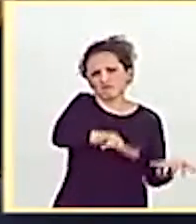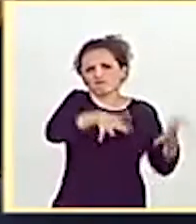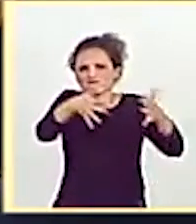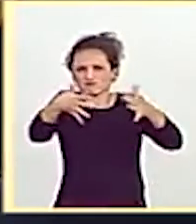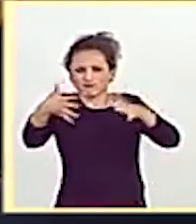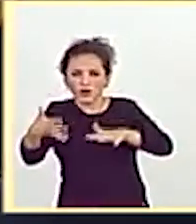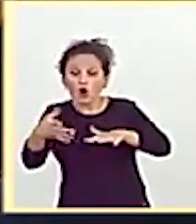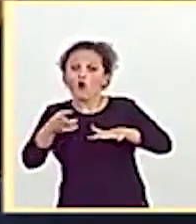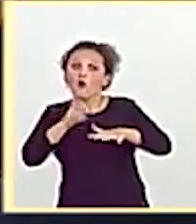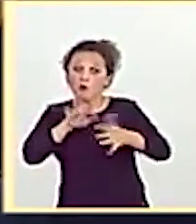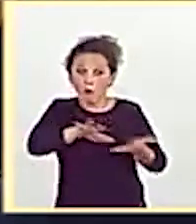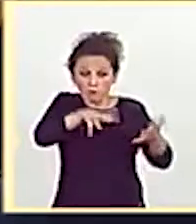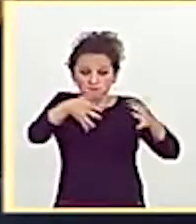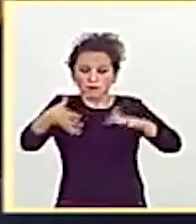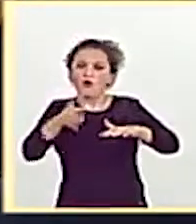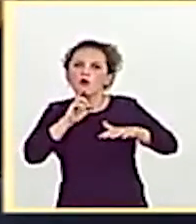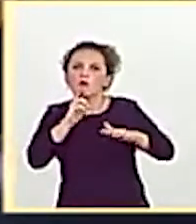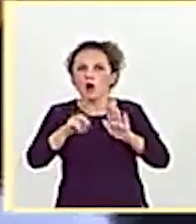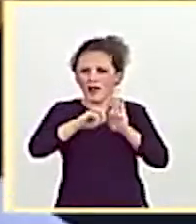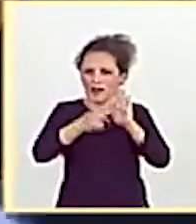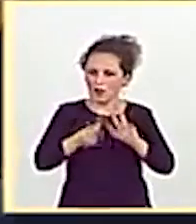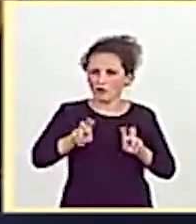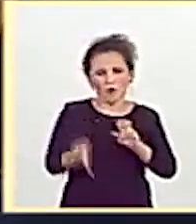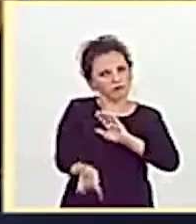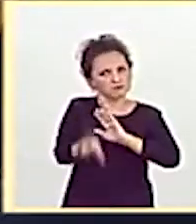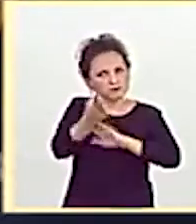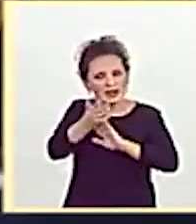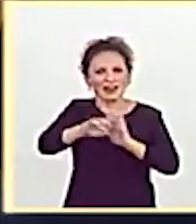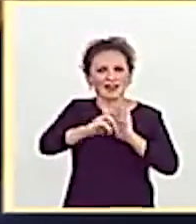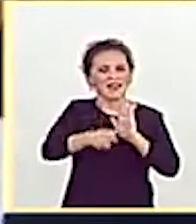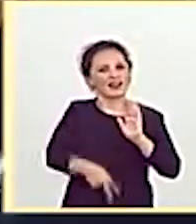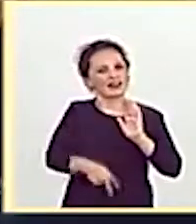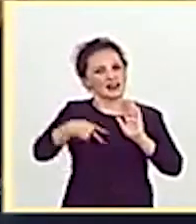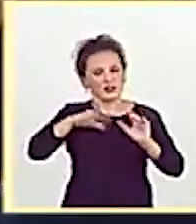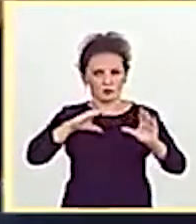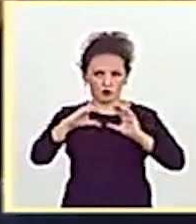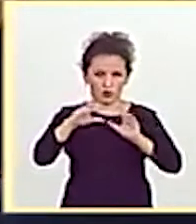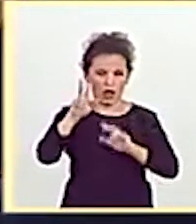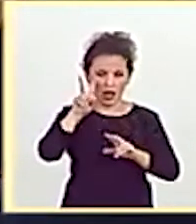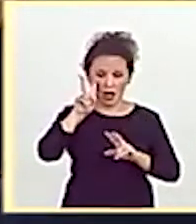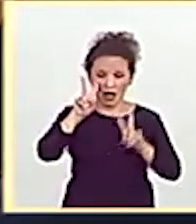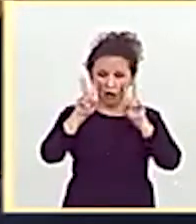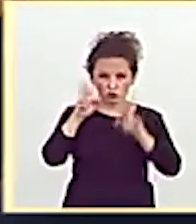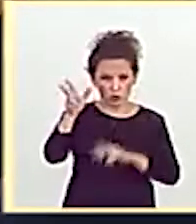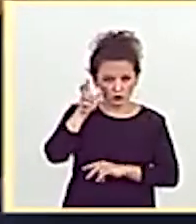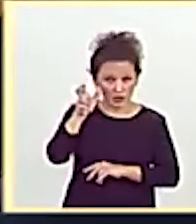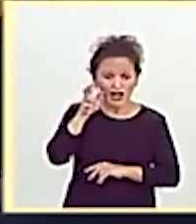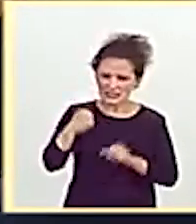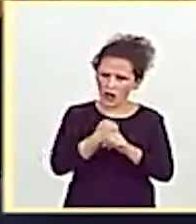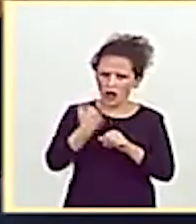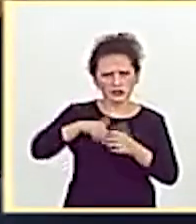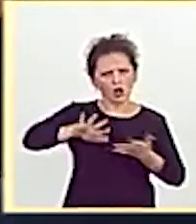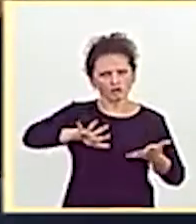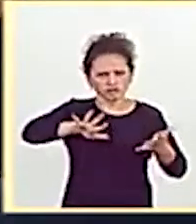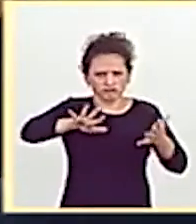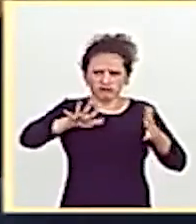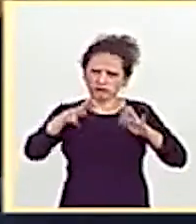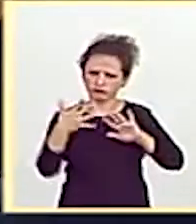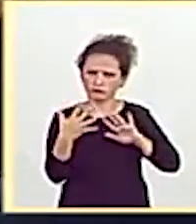mediante la aprobación de una nueva Ley General de Comunicación Audiovisual. El trabajo está avanzado. Ya realizamos la